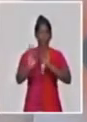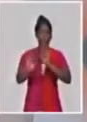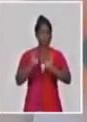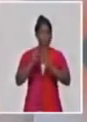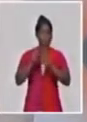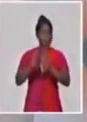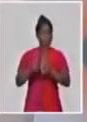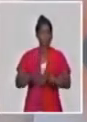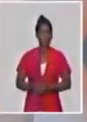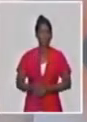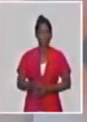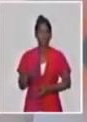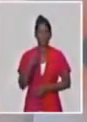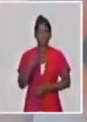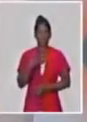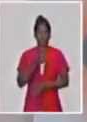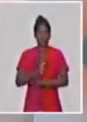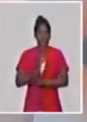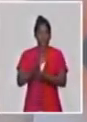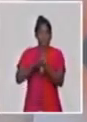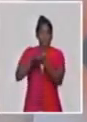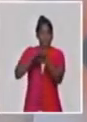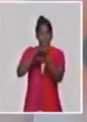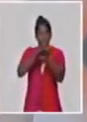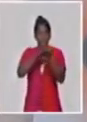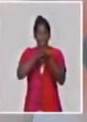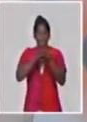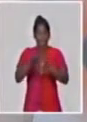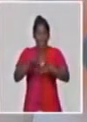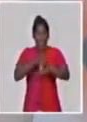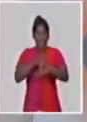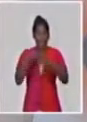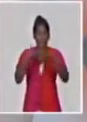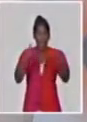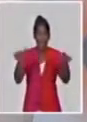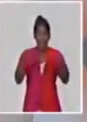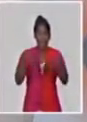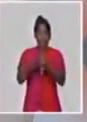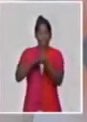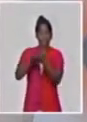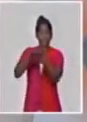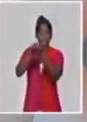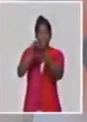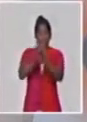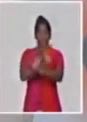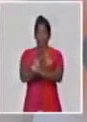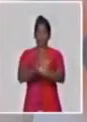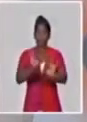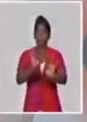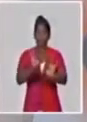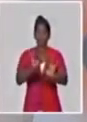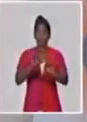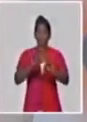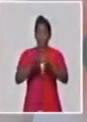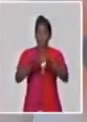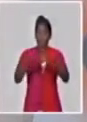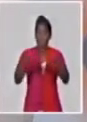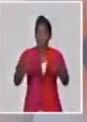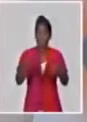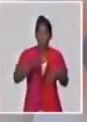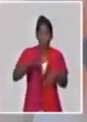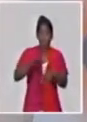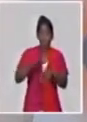de todas nuestras unidades diariamente, tanto antes de abrir como de cerrar. ¿De qué estamos hablando? La limpieza de todas las mesas, los